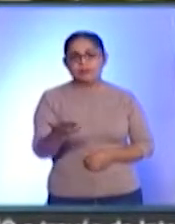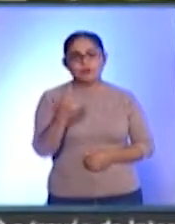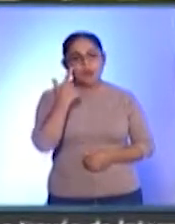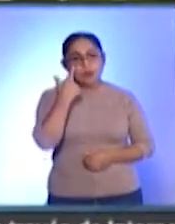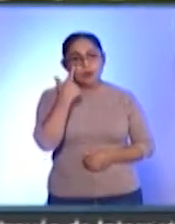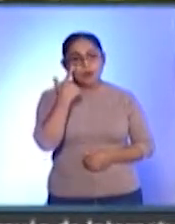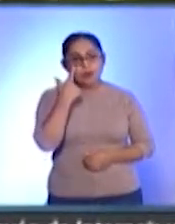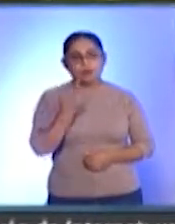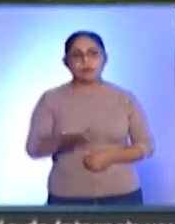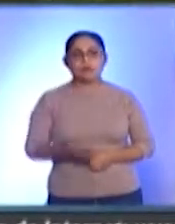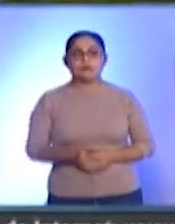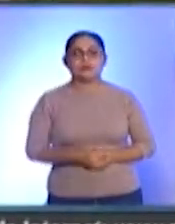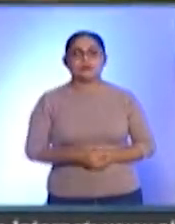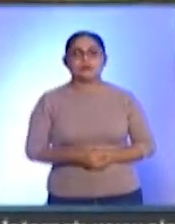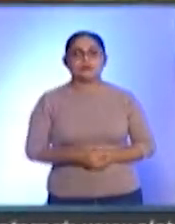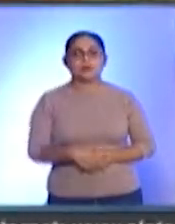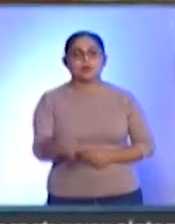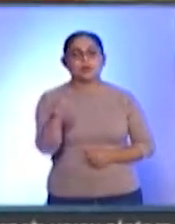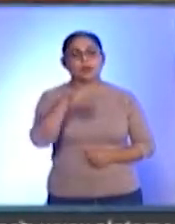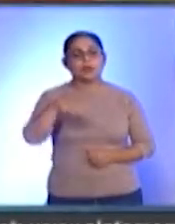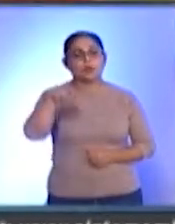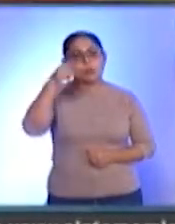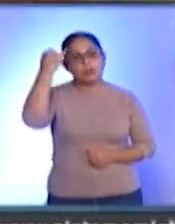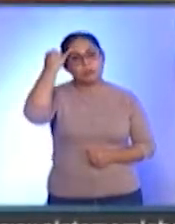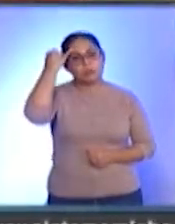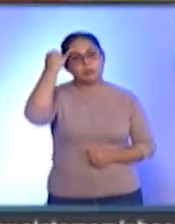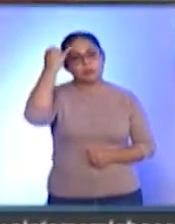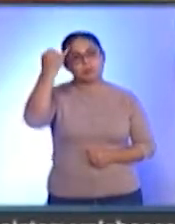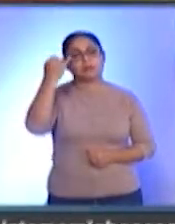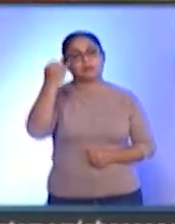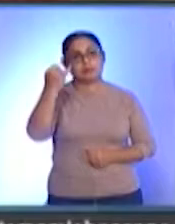entonces, y piensa que eso es, ojo,